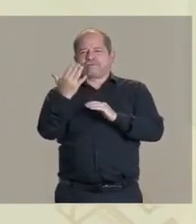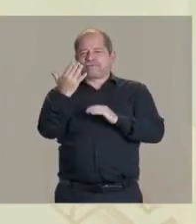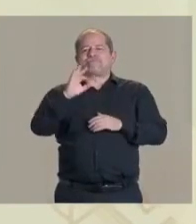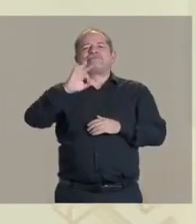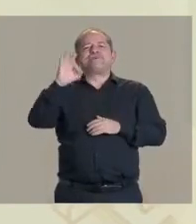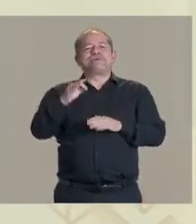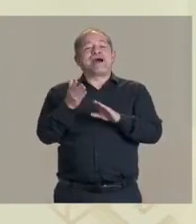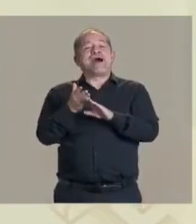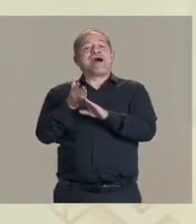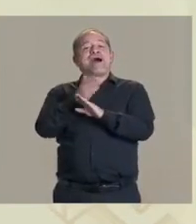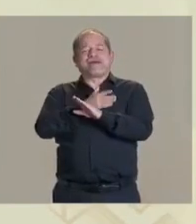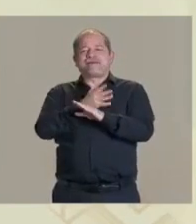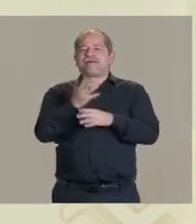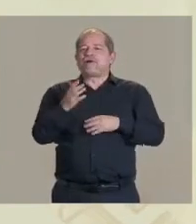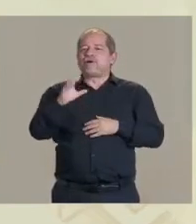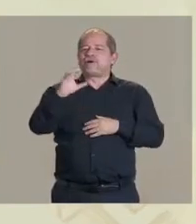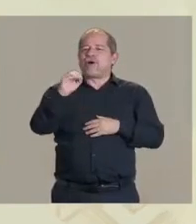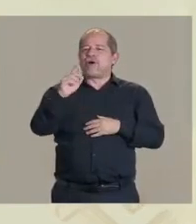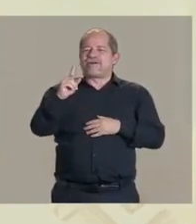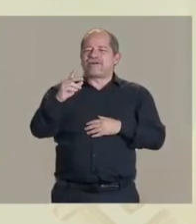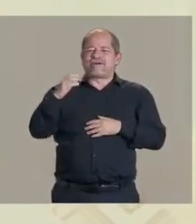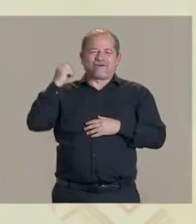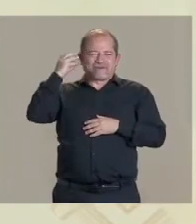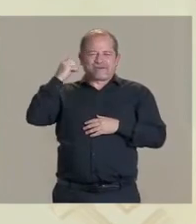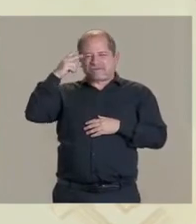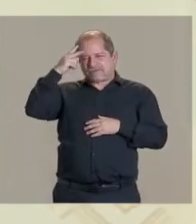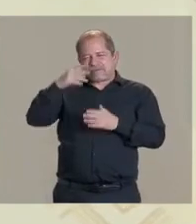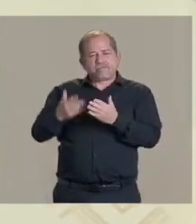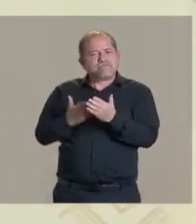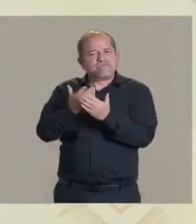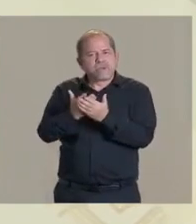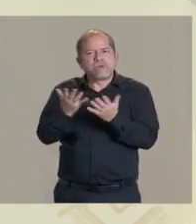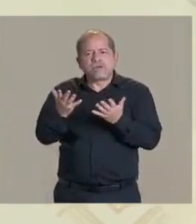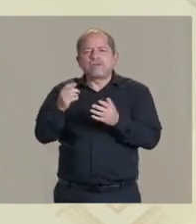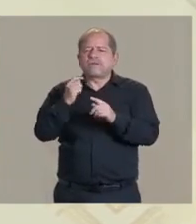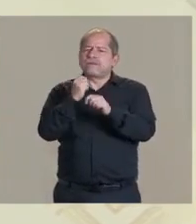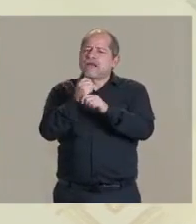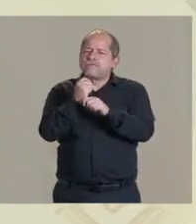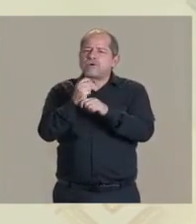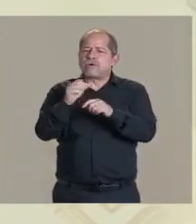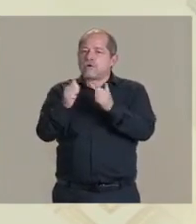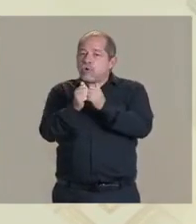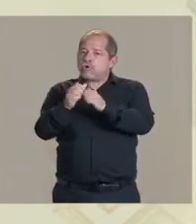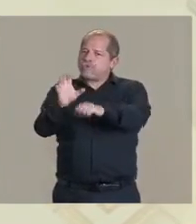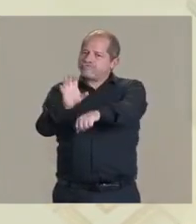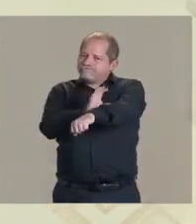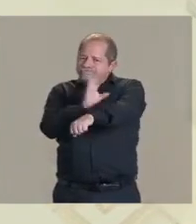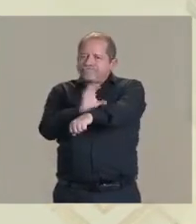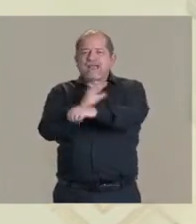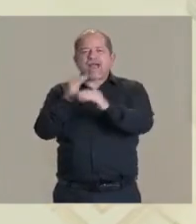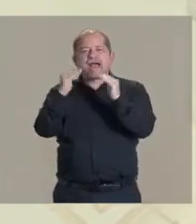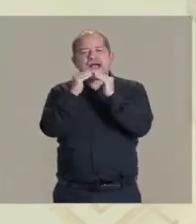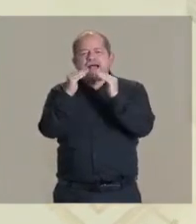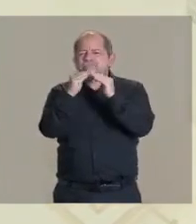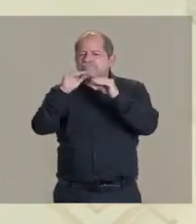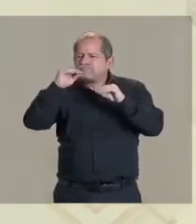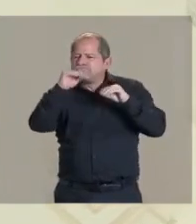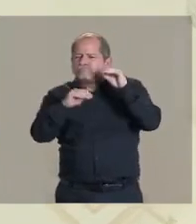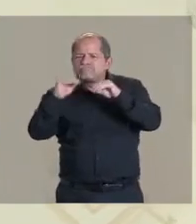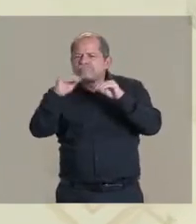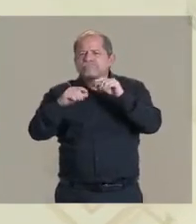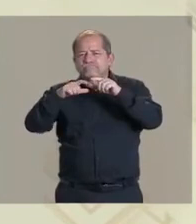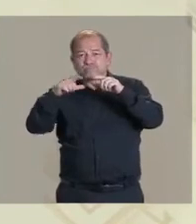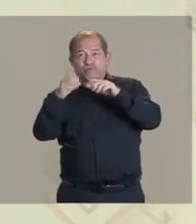COP. Autos y transporte eléctrico, paneles solares, particularmente para las viviendas. En el norte del país y en el sur